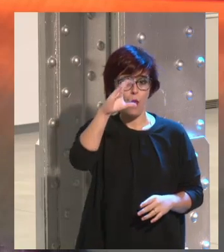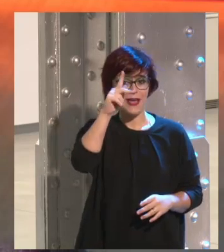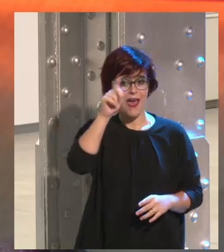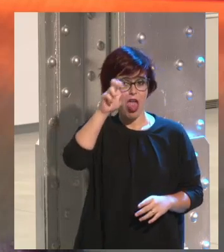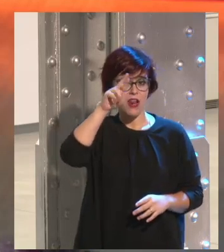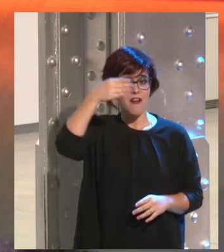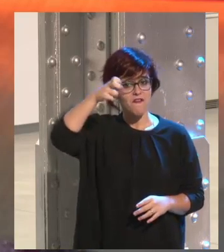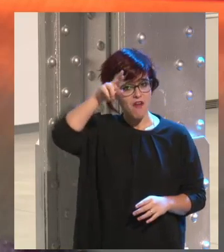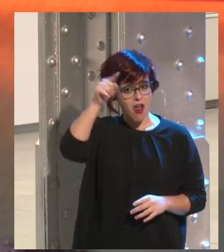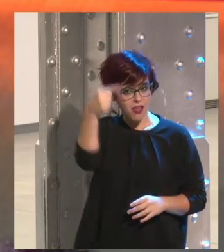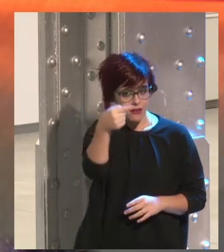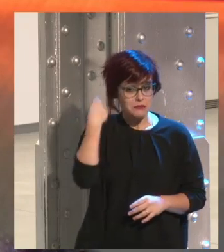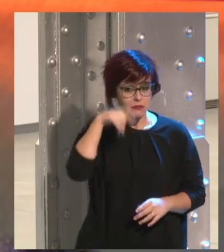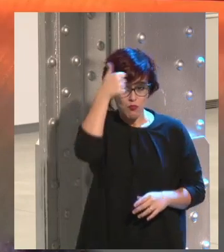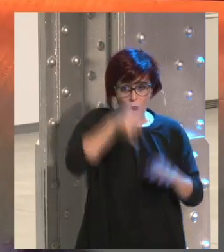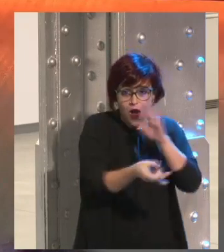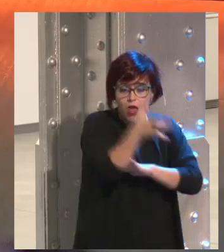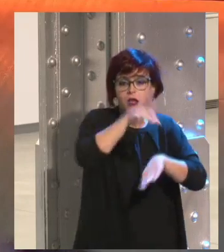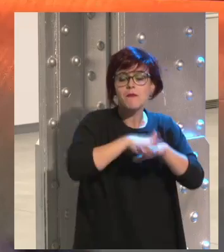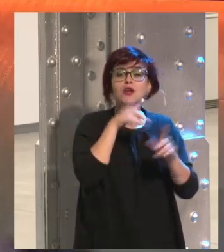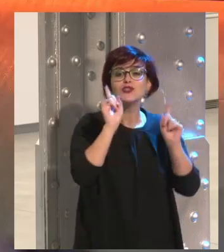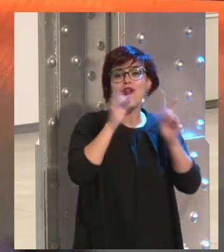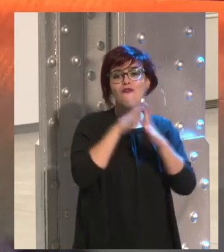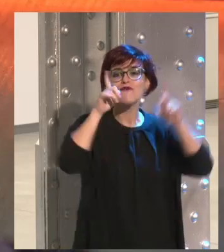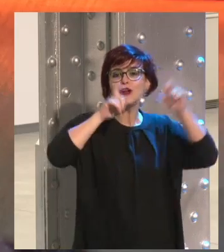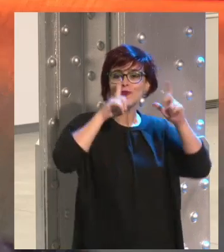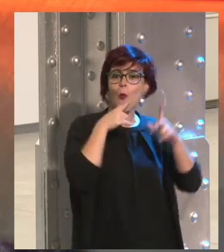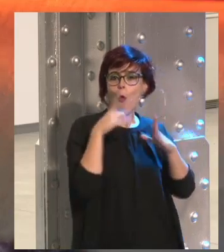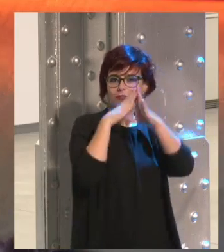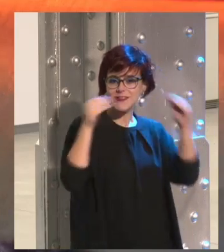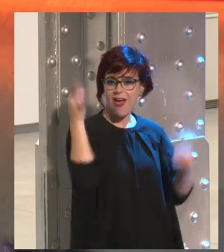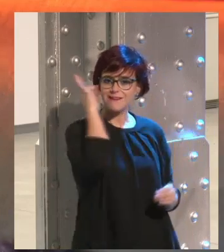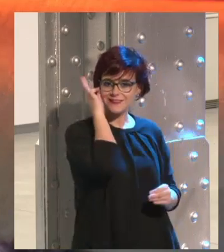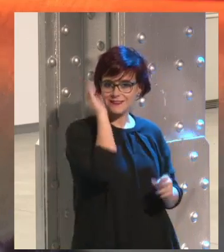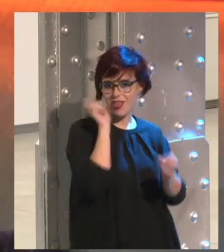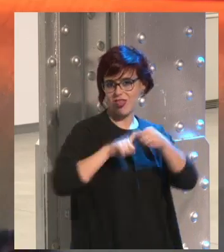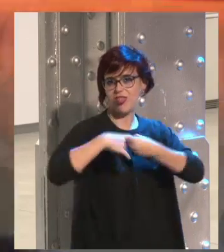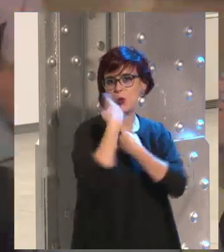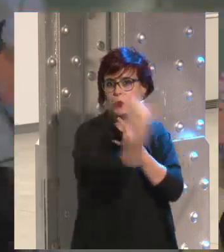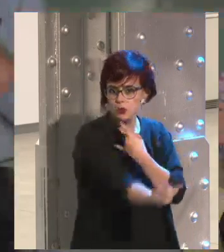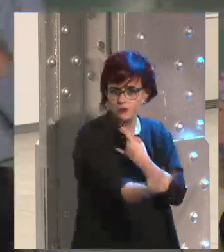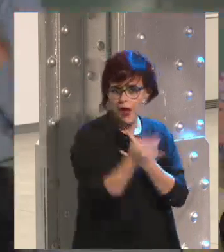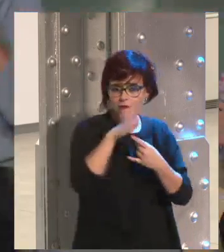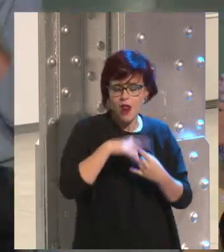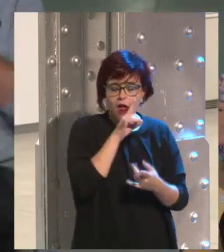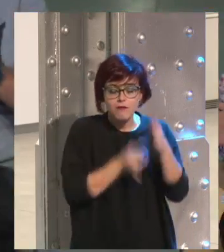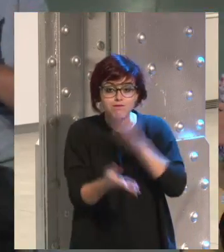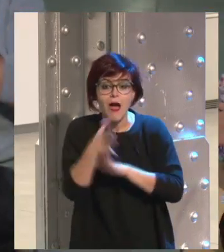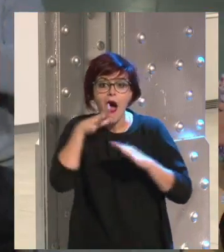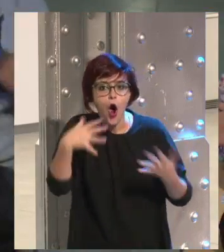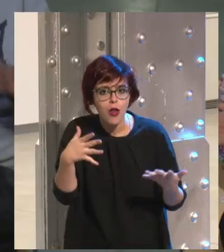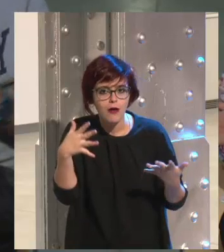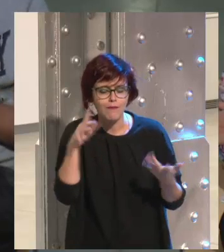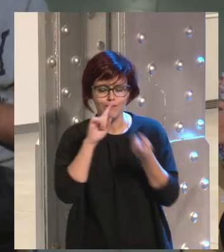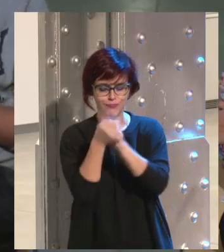no sabía que iba a tener 1.200 millones de usuarios compartiendo momentos y sus vidas en su plataforma. Se me ocurren muchísimas preguntas,